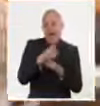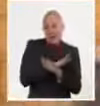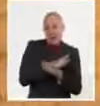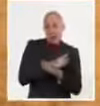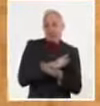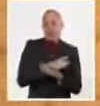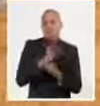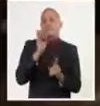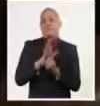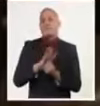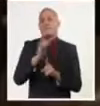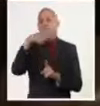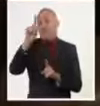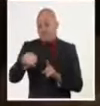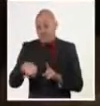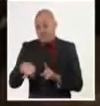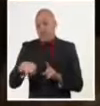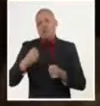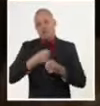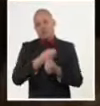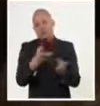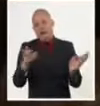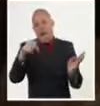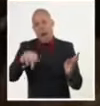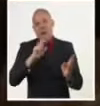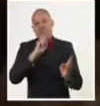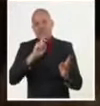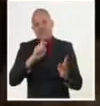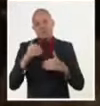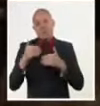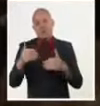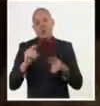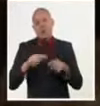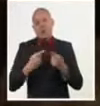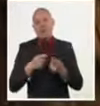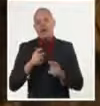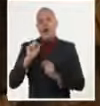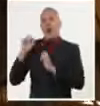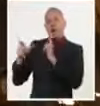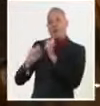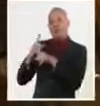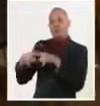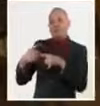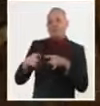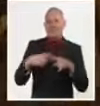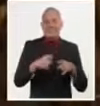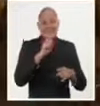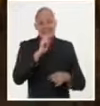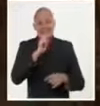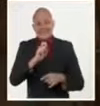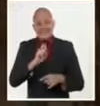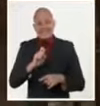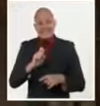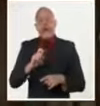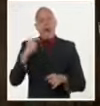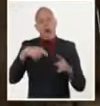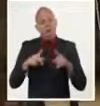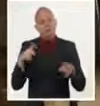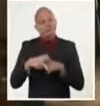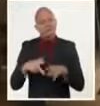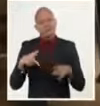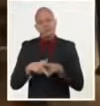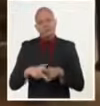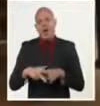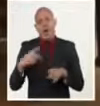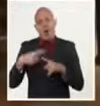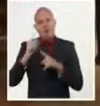debido a los atrasos en la materia prima nacional y de otra parte las importaciones entorpecidas por las